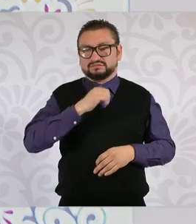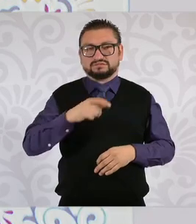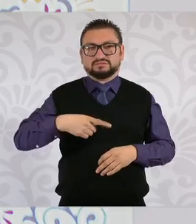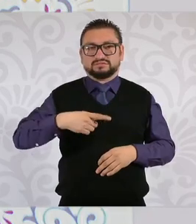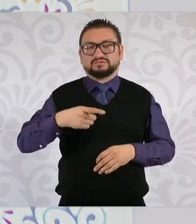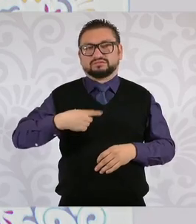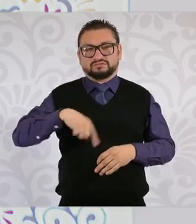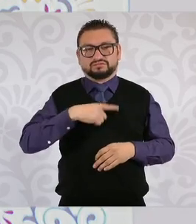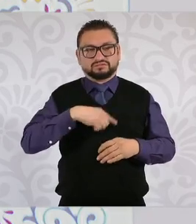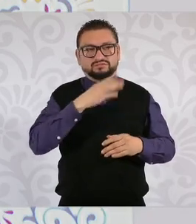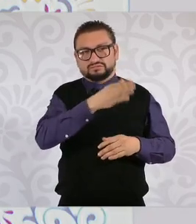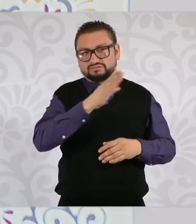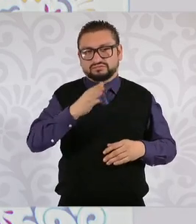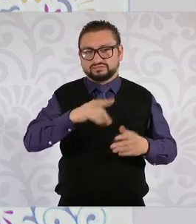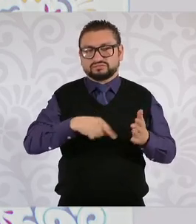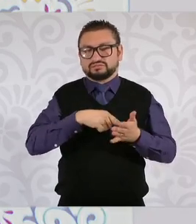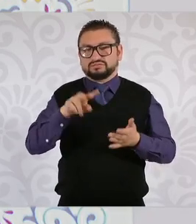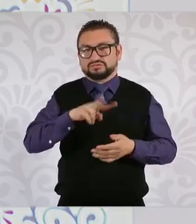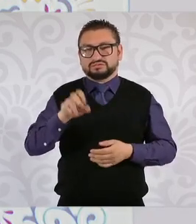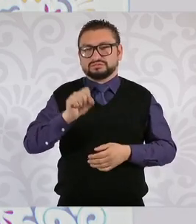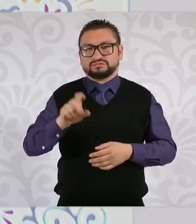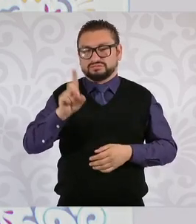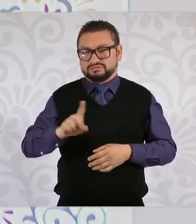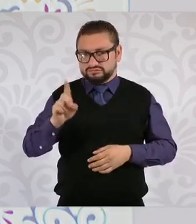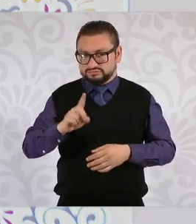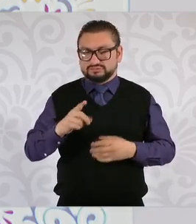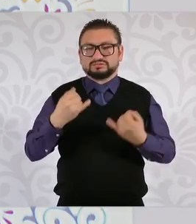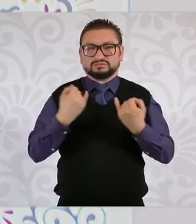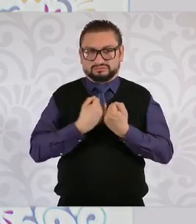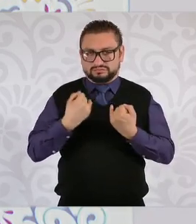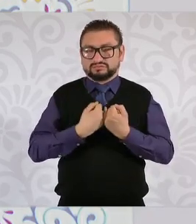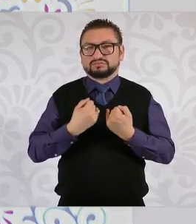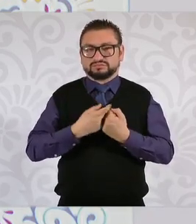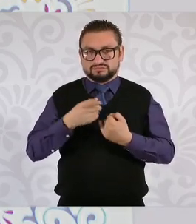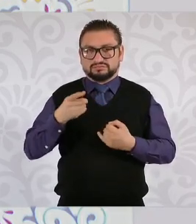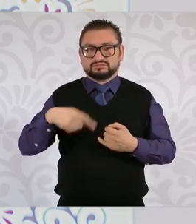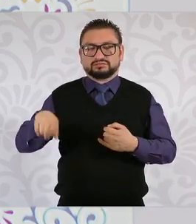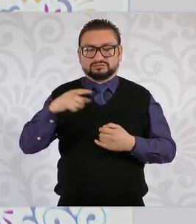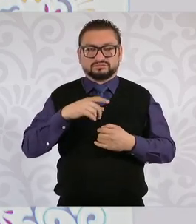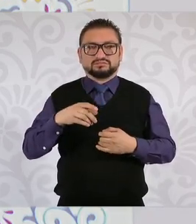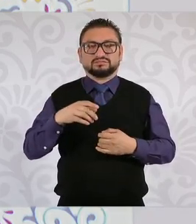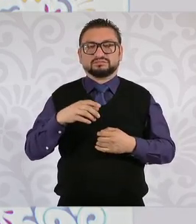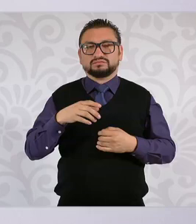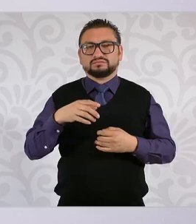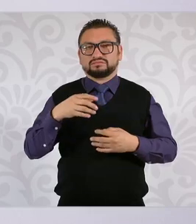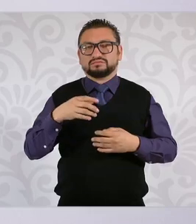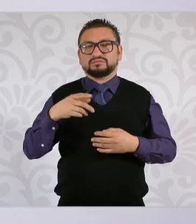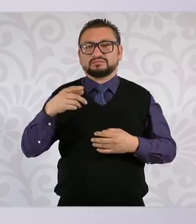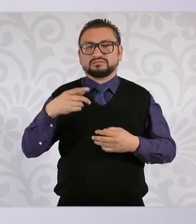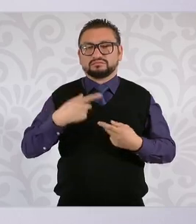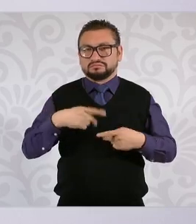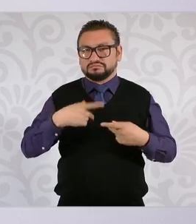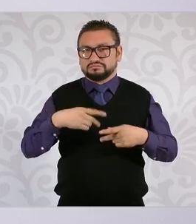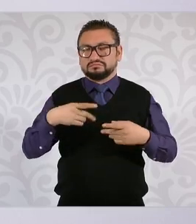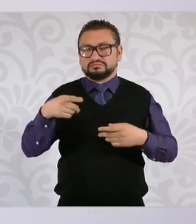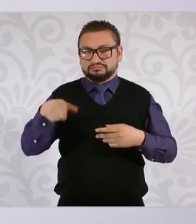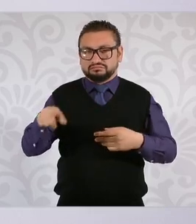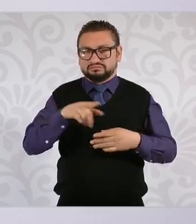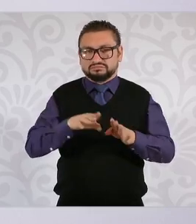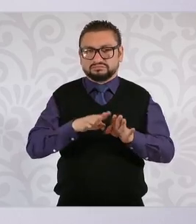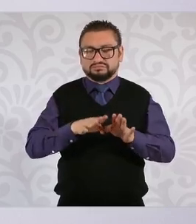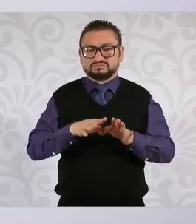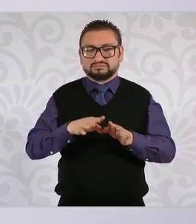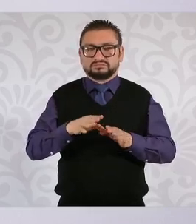vamos a territorio viernes, sábado y domingo, las y los legisladores a territorio. Hay que